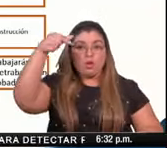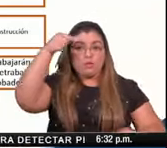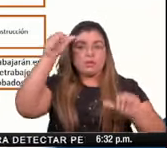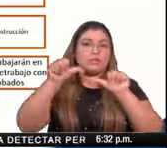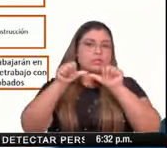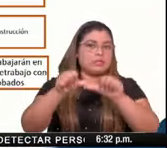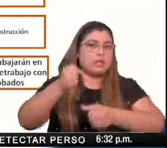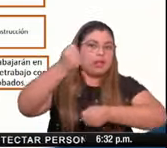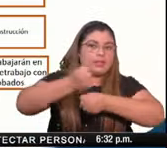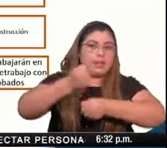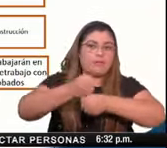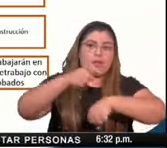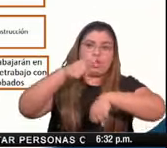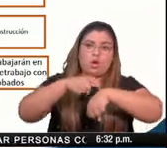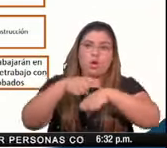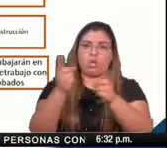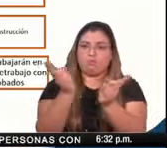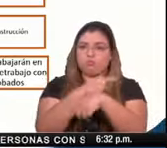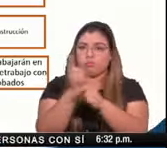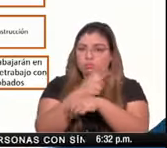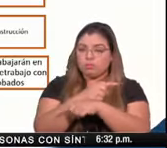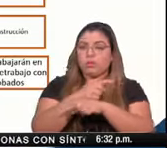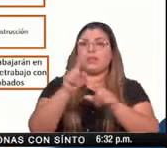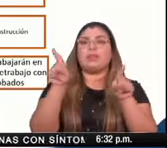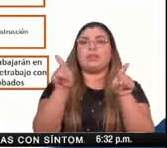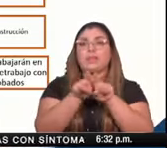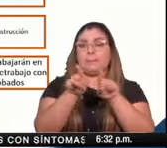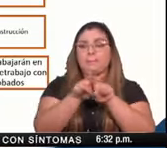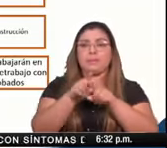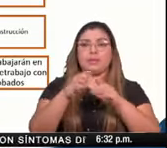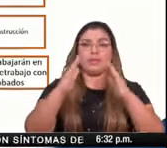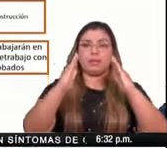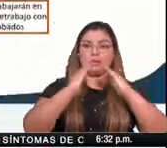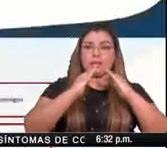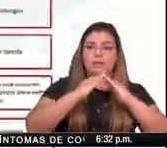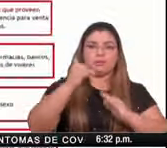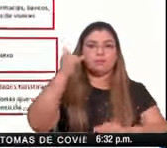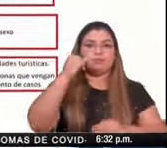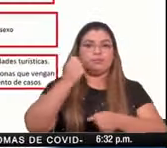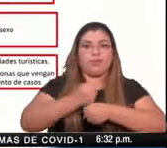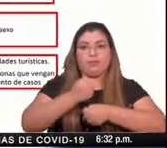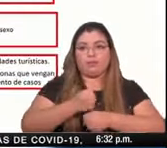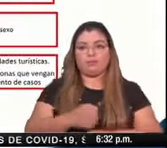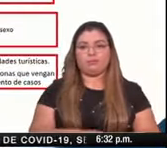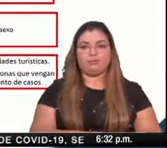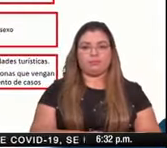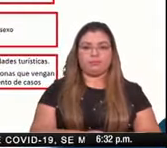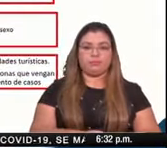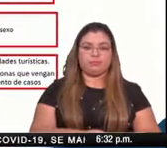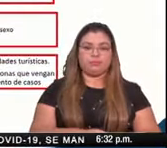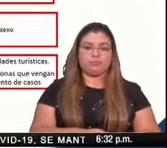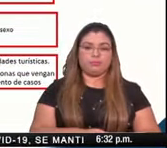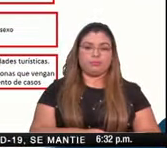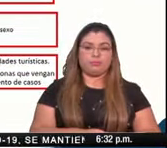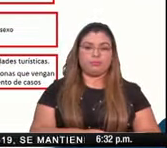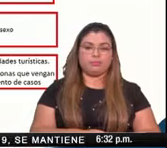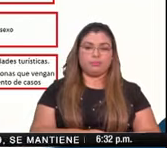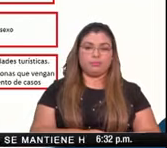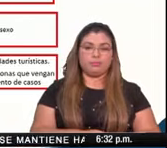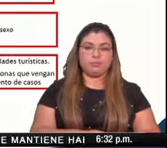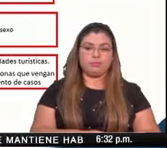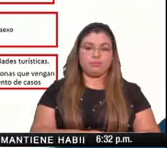continuarán trabajando en teletrabajo a través de producto comprobado y de manera rotatoria